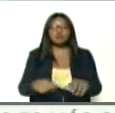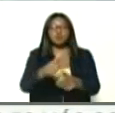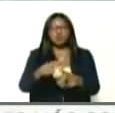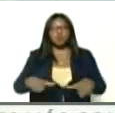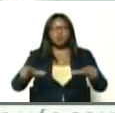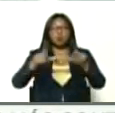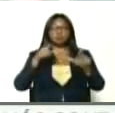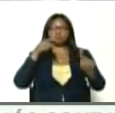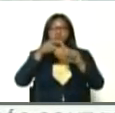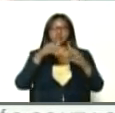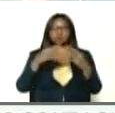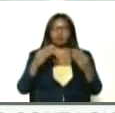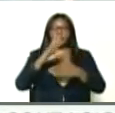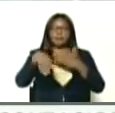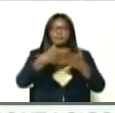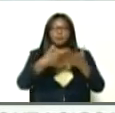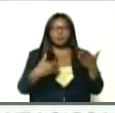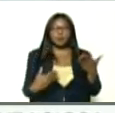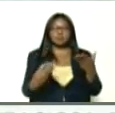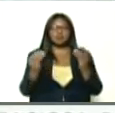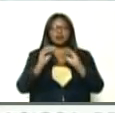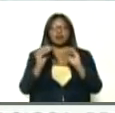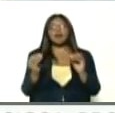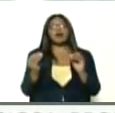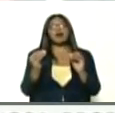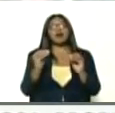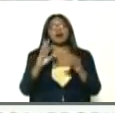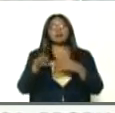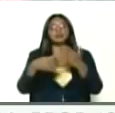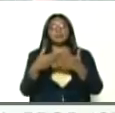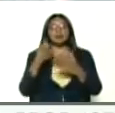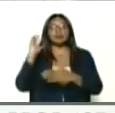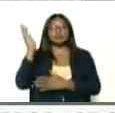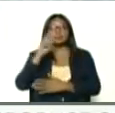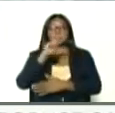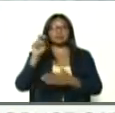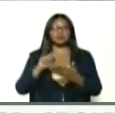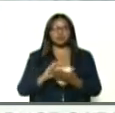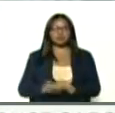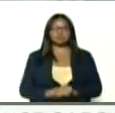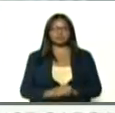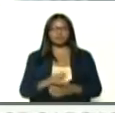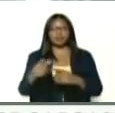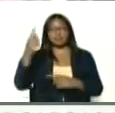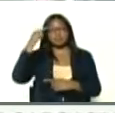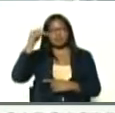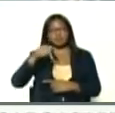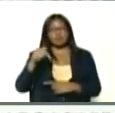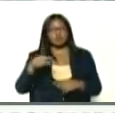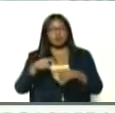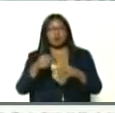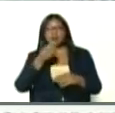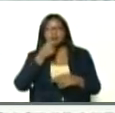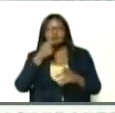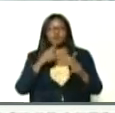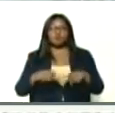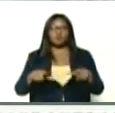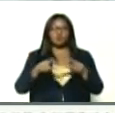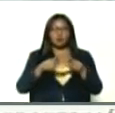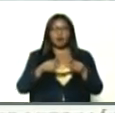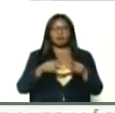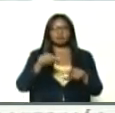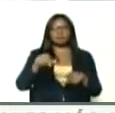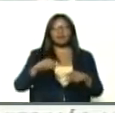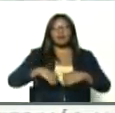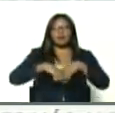haga directamente, sus propuestas, la asamblea nacional, a nuestra comisión, comunes, y el día de hoy, ha sido un día, muy hermoso, aquí en la ciudad, Tigre, estamos en el sur,